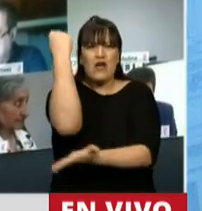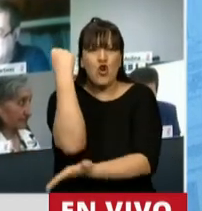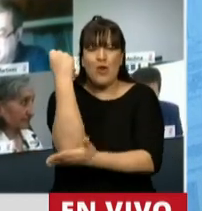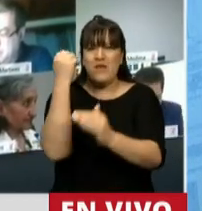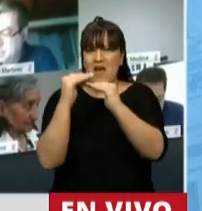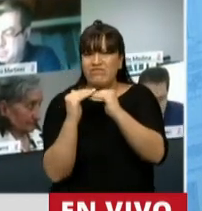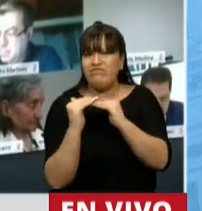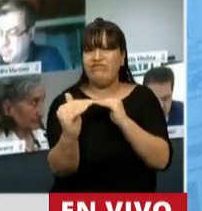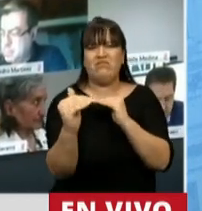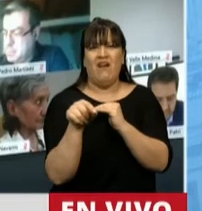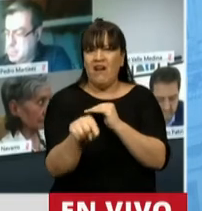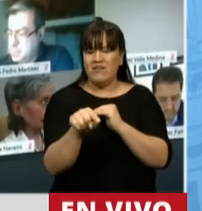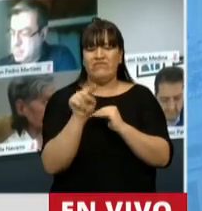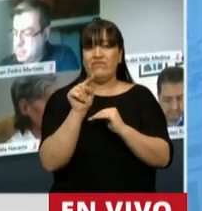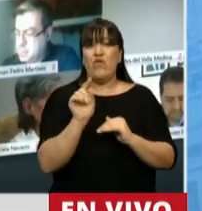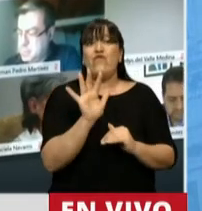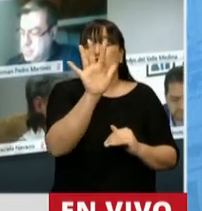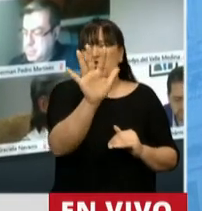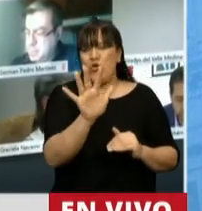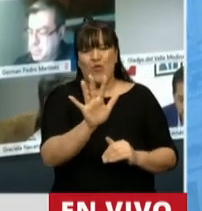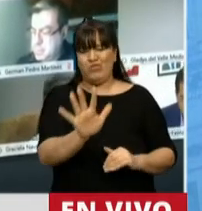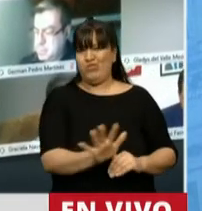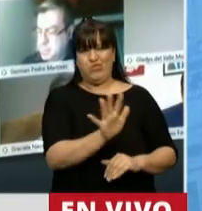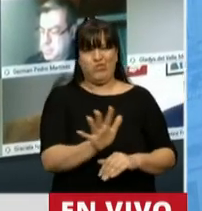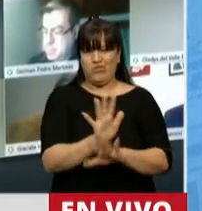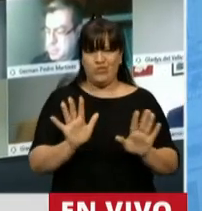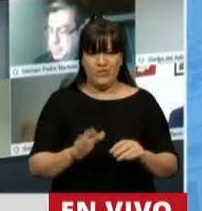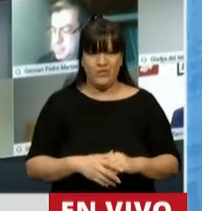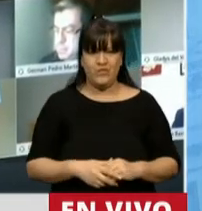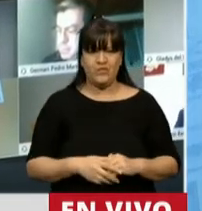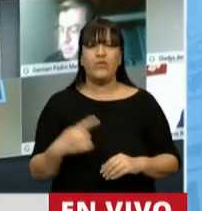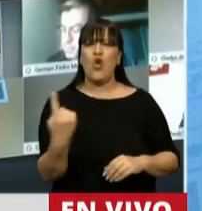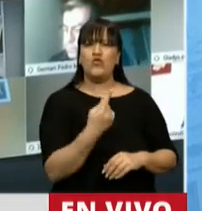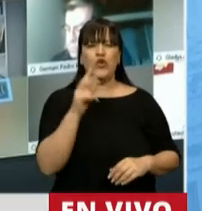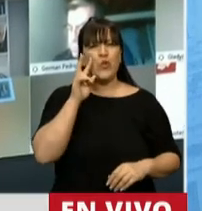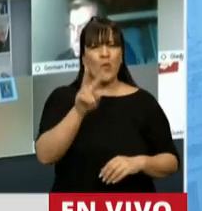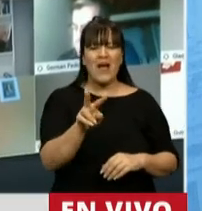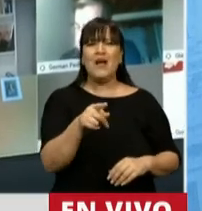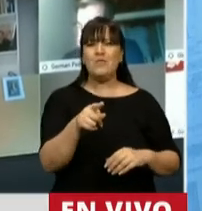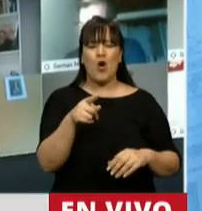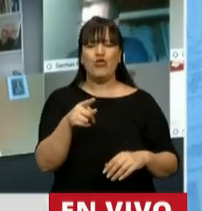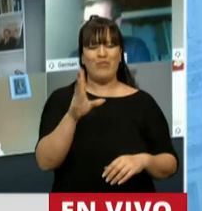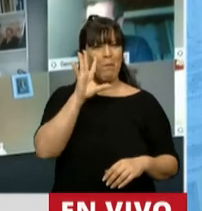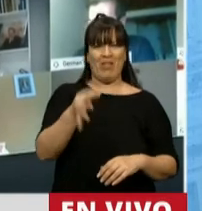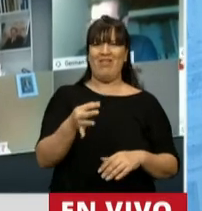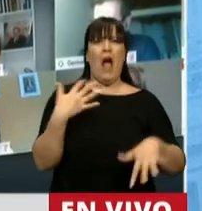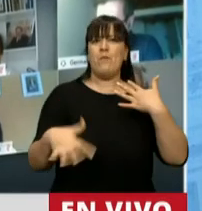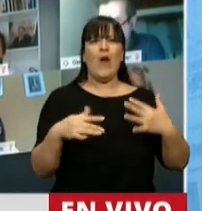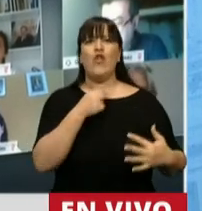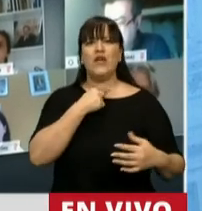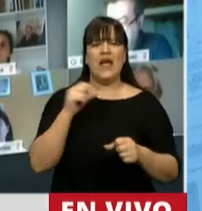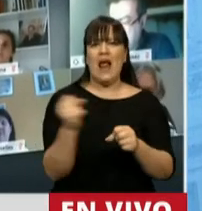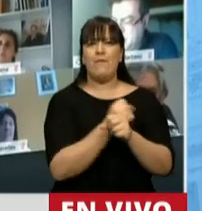temerario. ¿Por qué vemos puntos de esta ampliación a las apuradas que